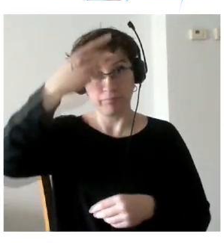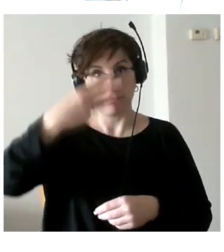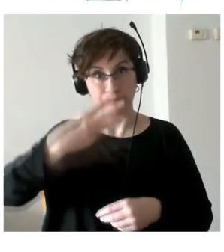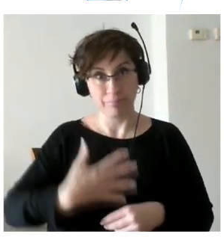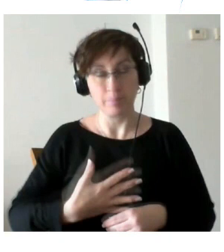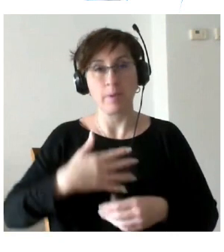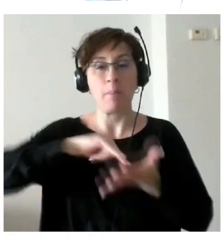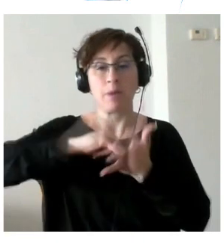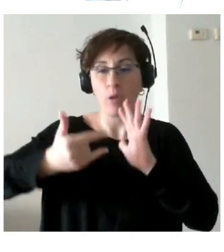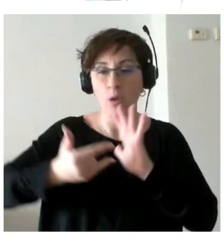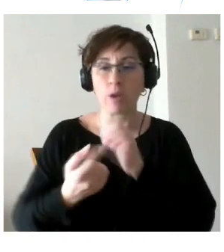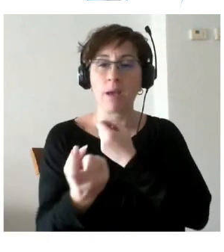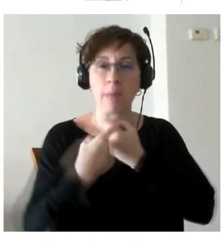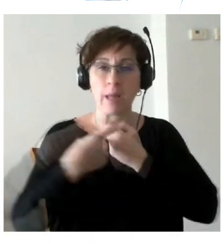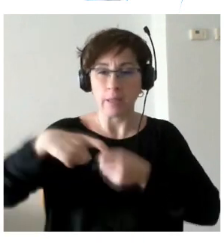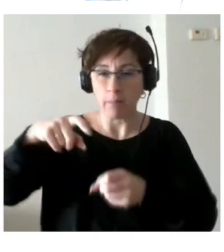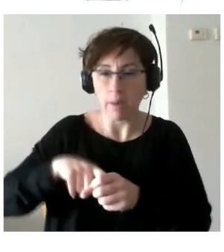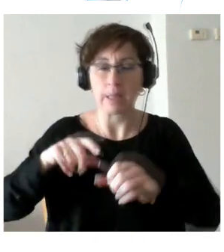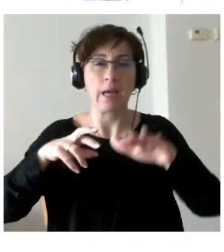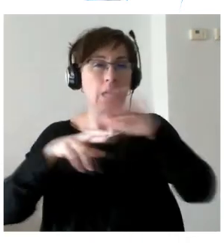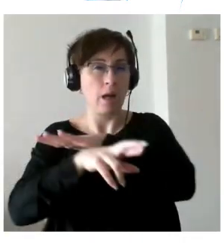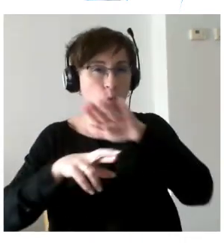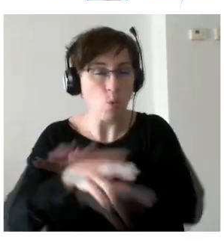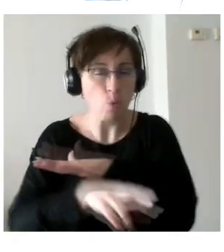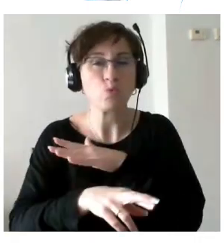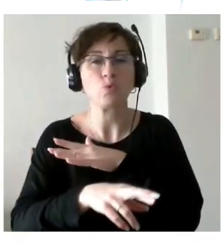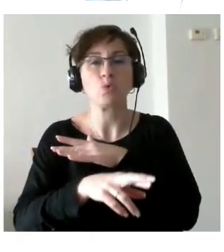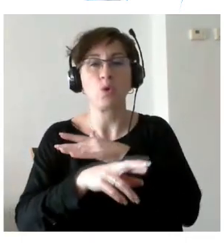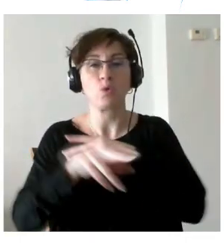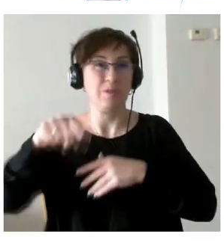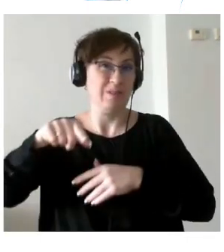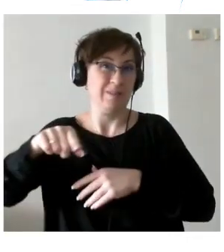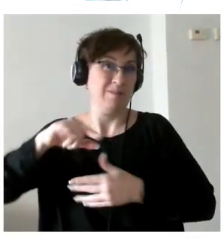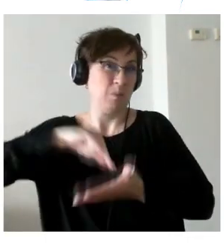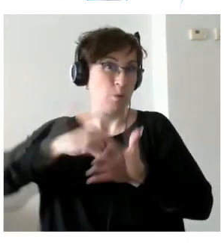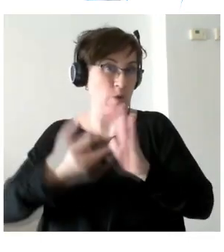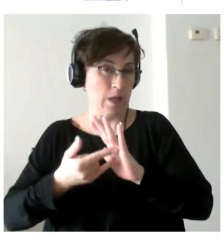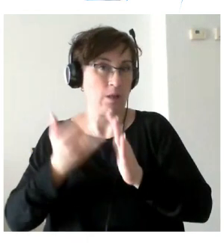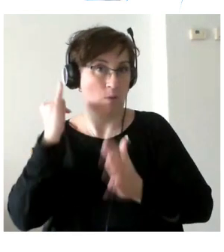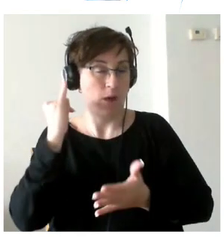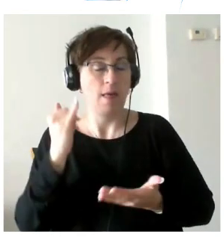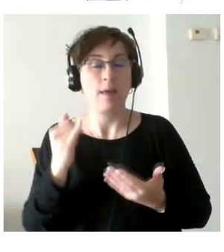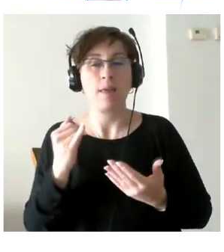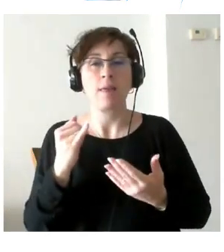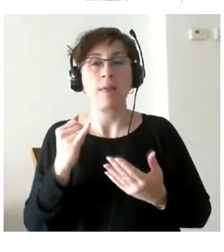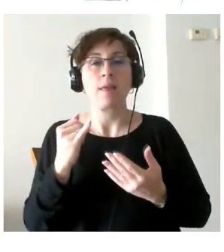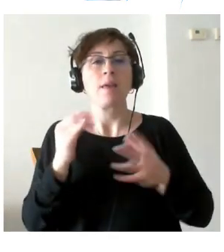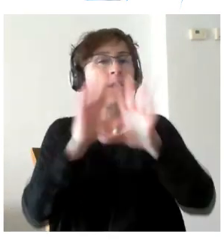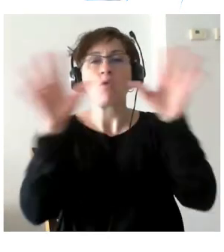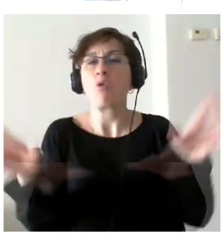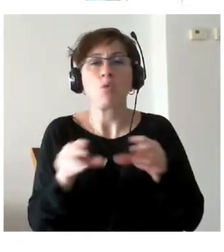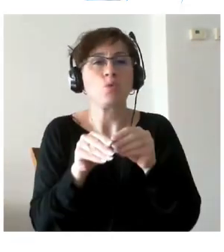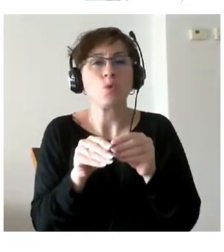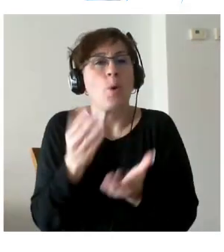los participantes de los recursos de los que disponía este proyecto piloto para realizarse y sobre todo de qué conclusiones y